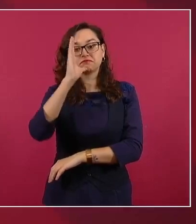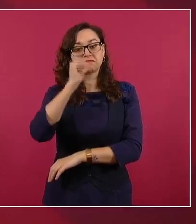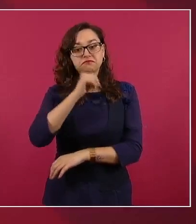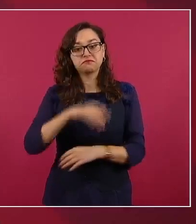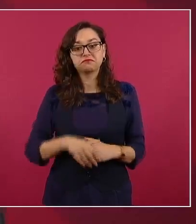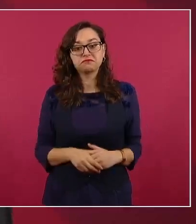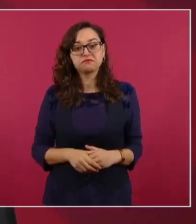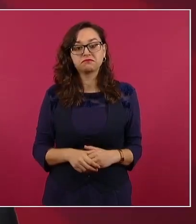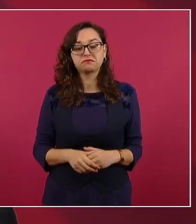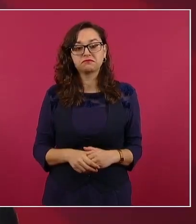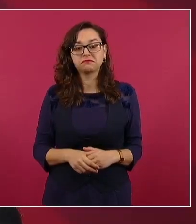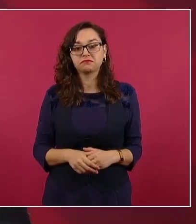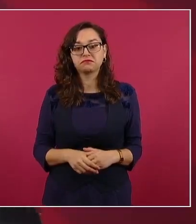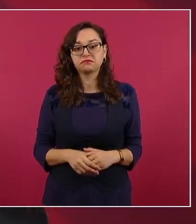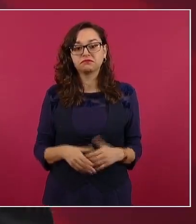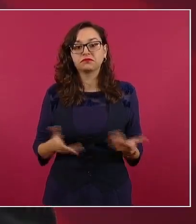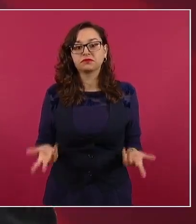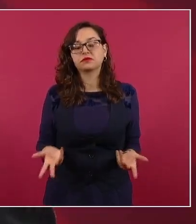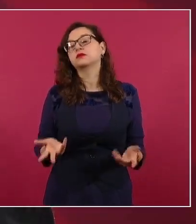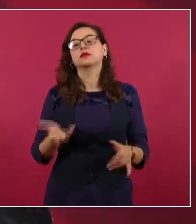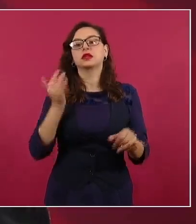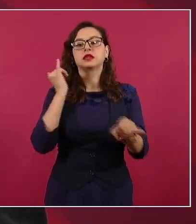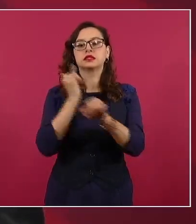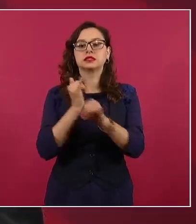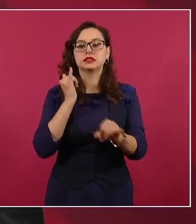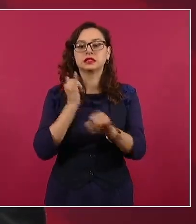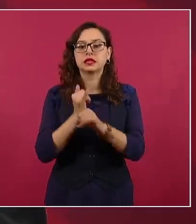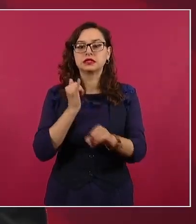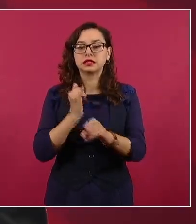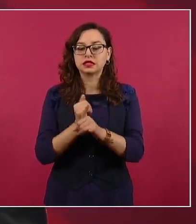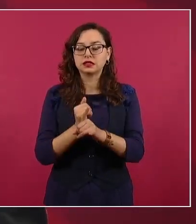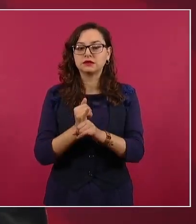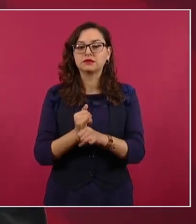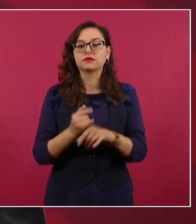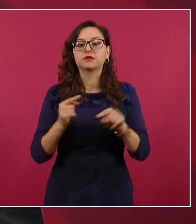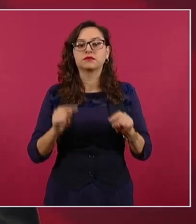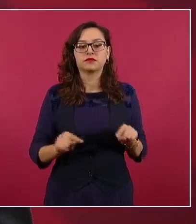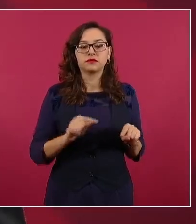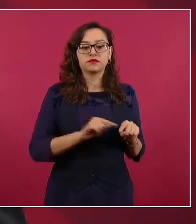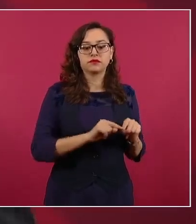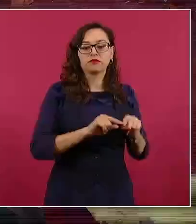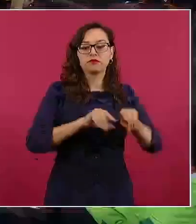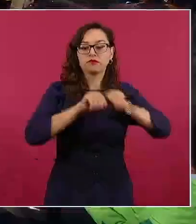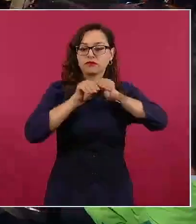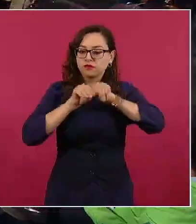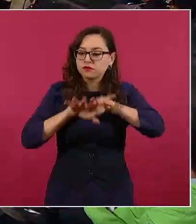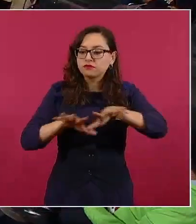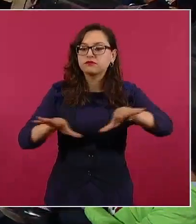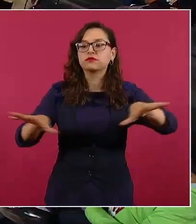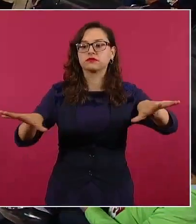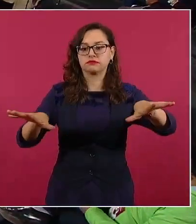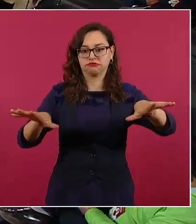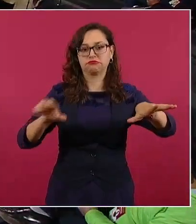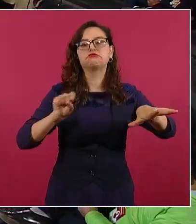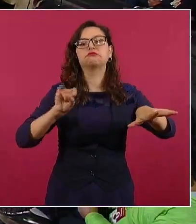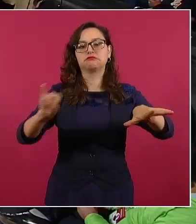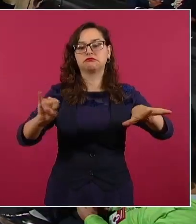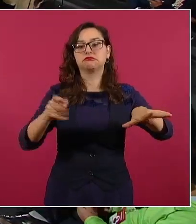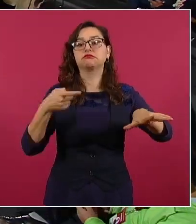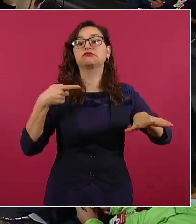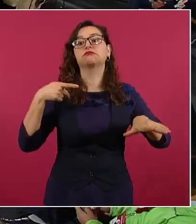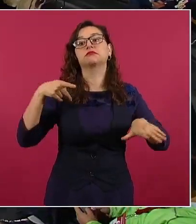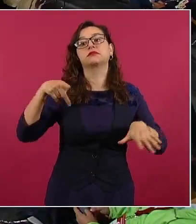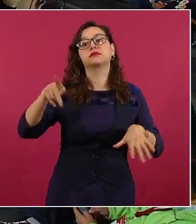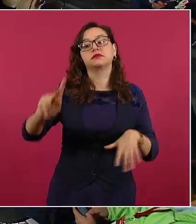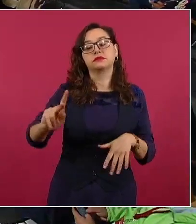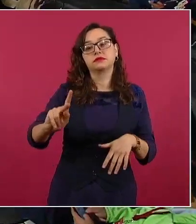a intermediarios, a empresas que se dediquen a dar